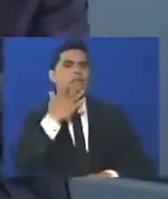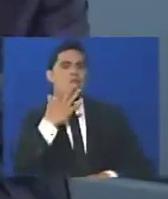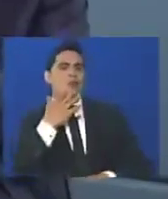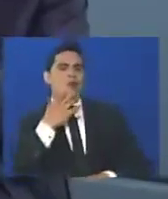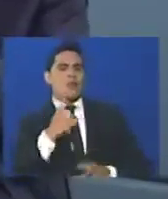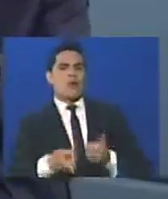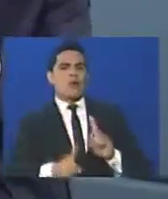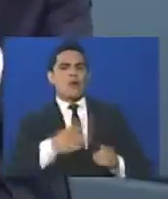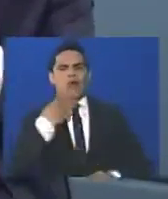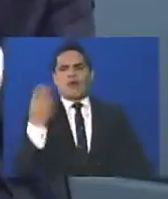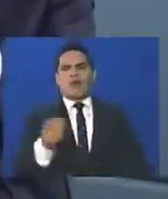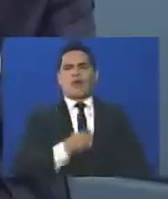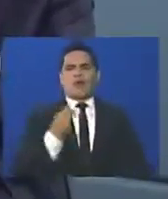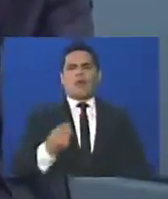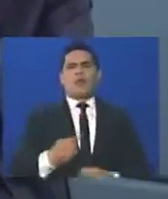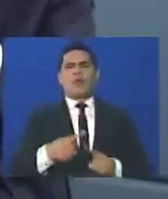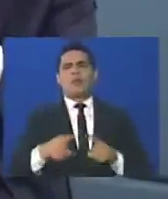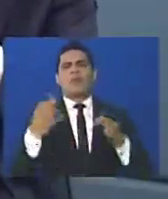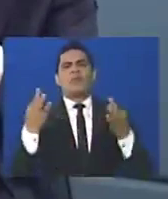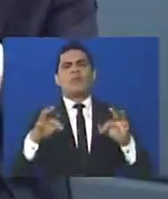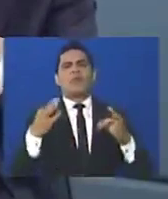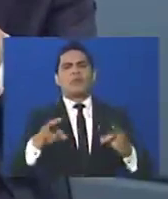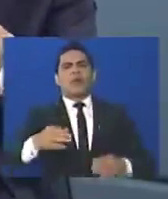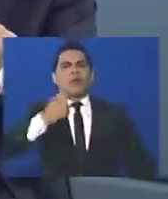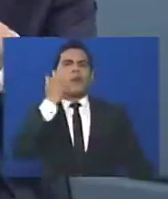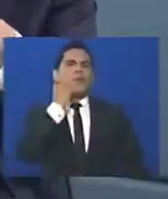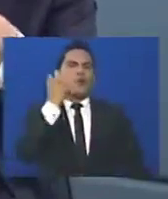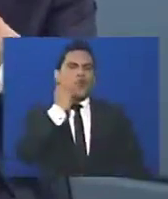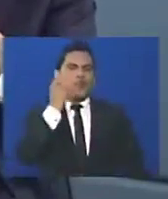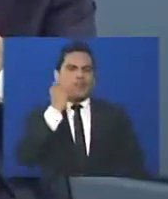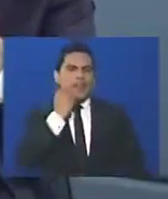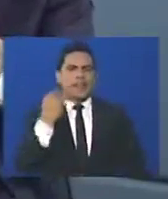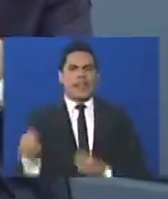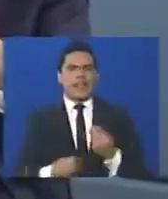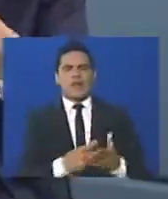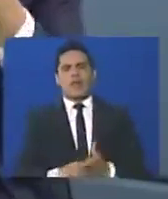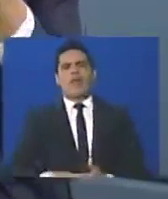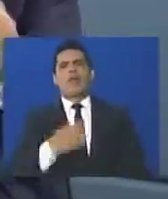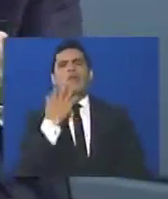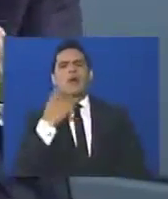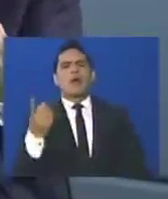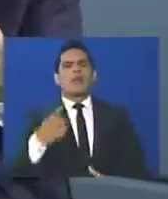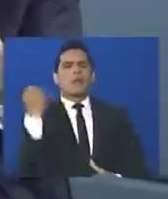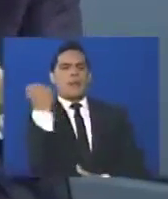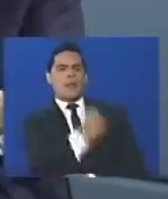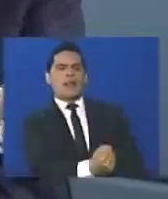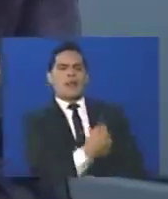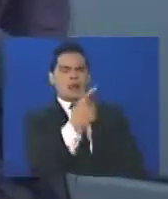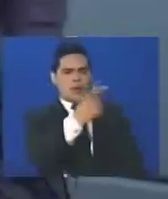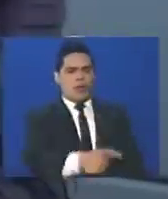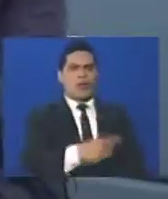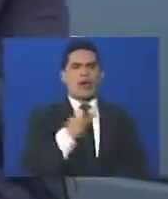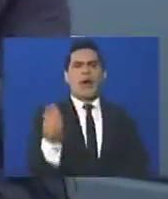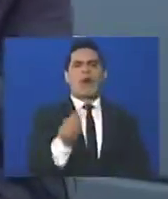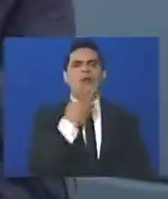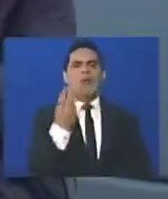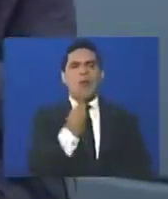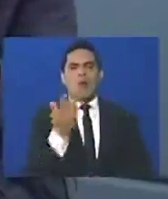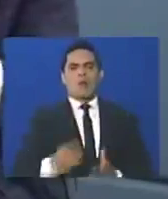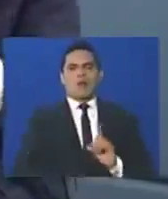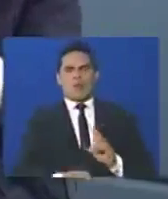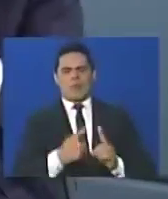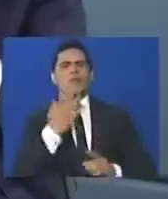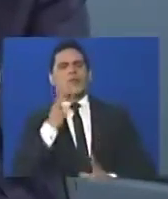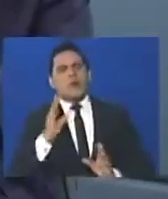normal, pero en un contexto de protesta, en un contexto de indignación porque le mataron un estudiante, porque le torturaron unos